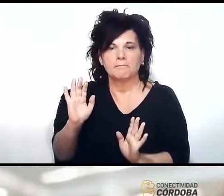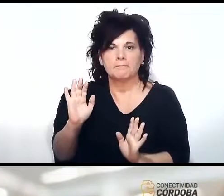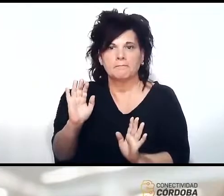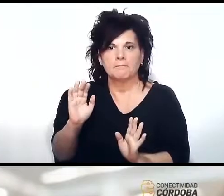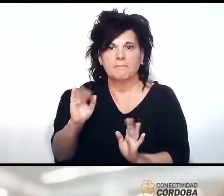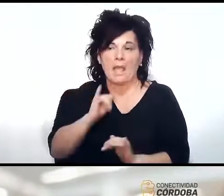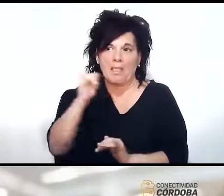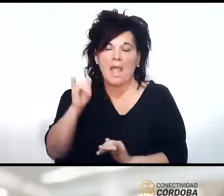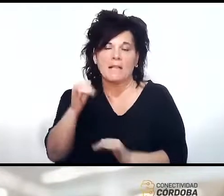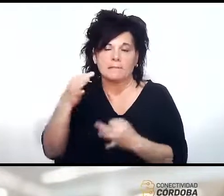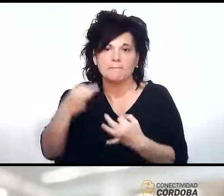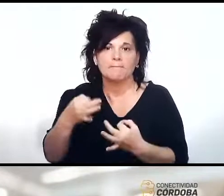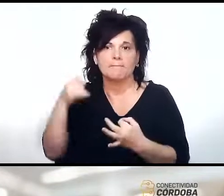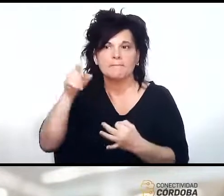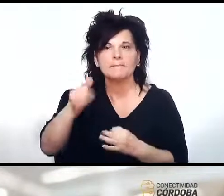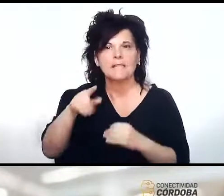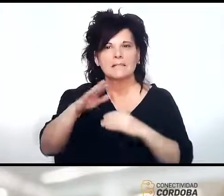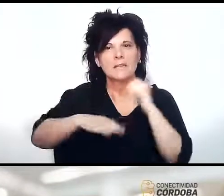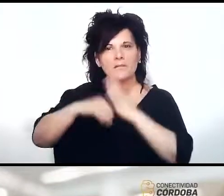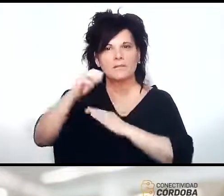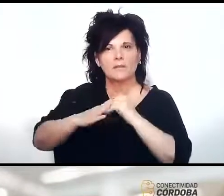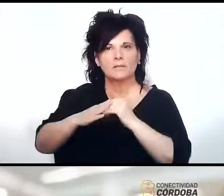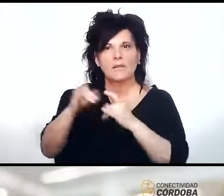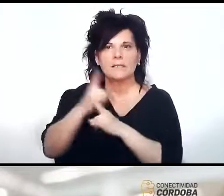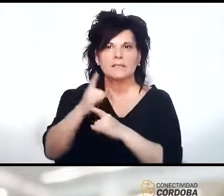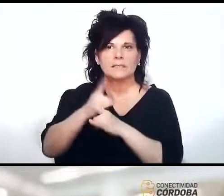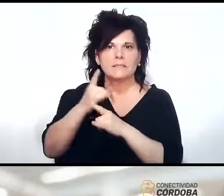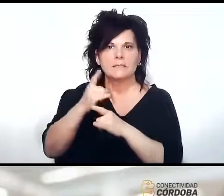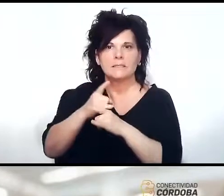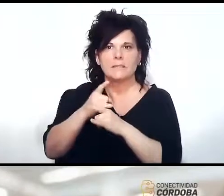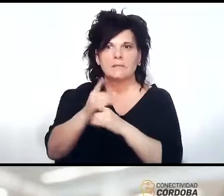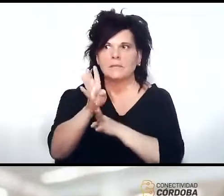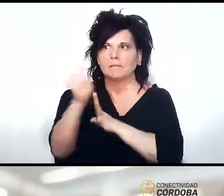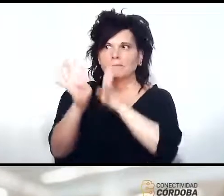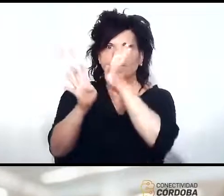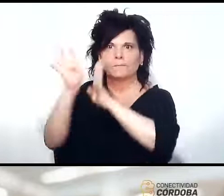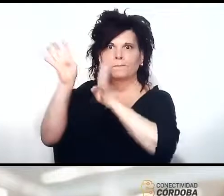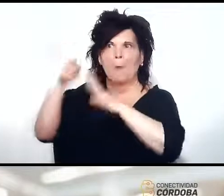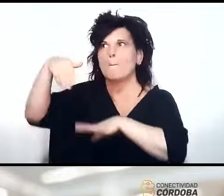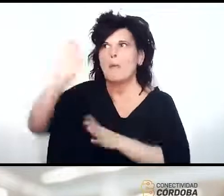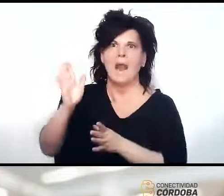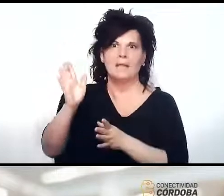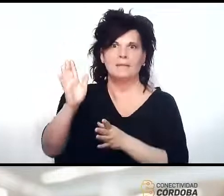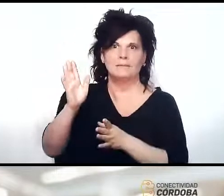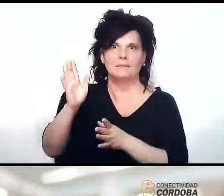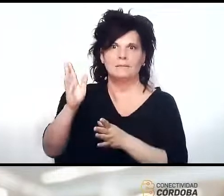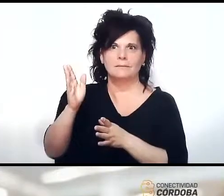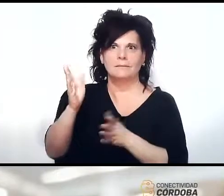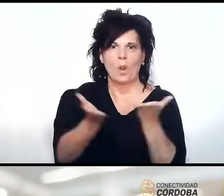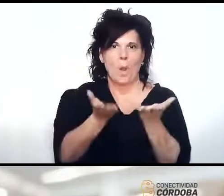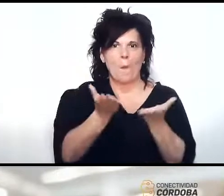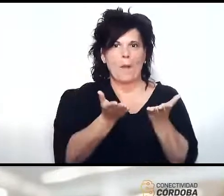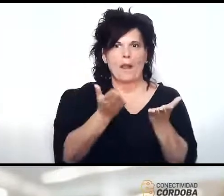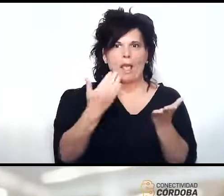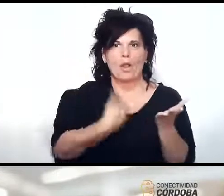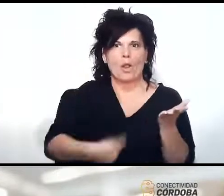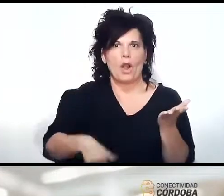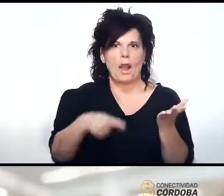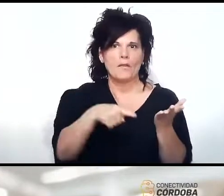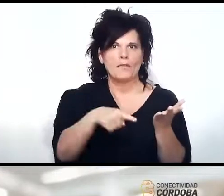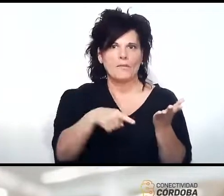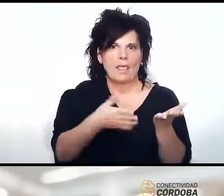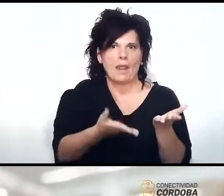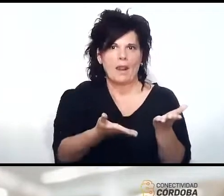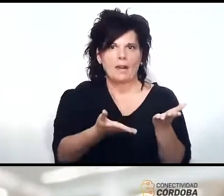decían esa infraestructura va a tener siempre mayor capilaridad que la federal lo que estamos trabajando ahora con la agencia es de